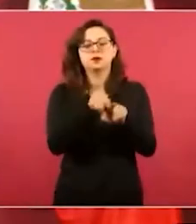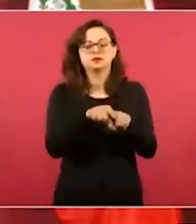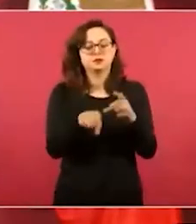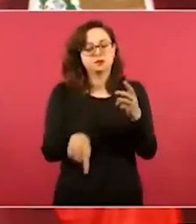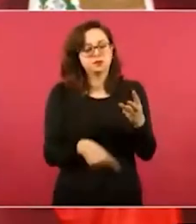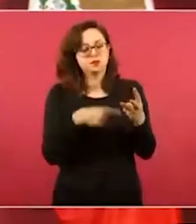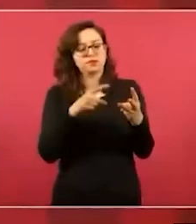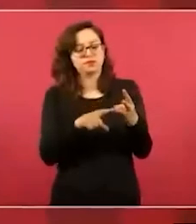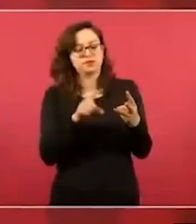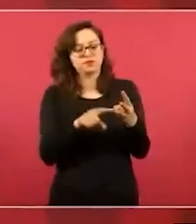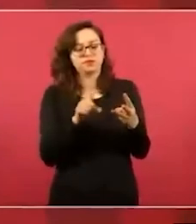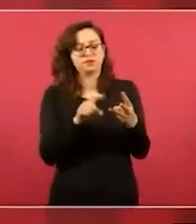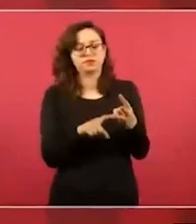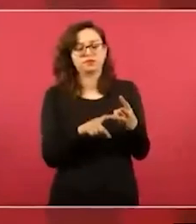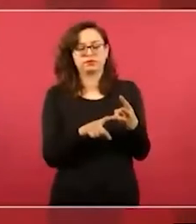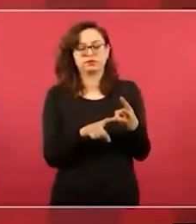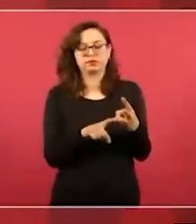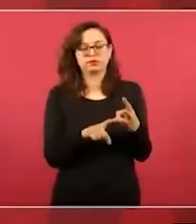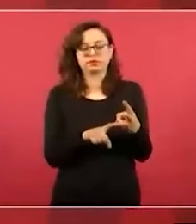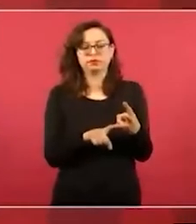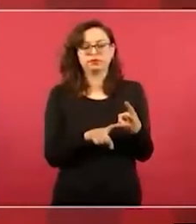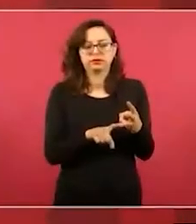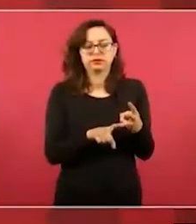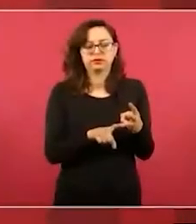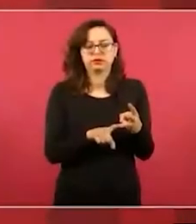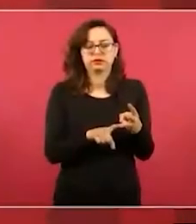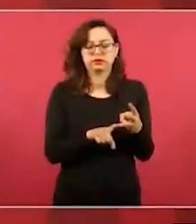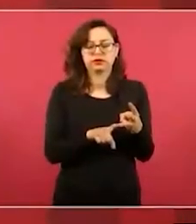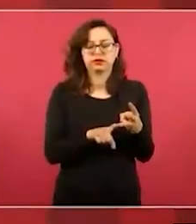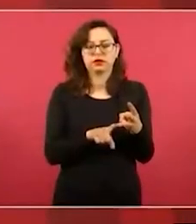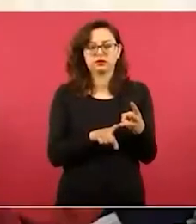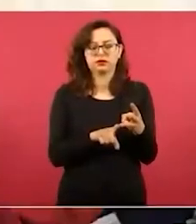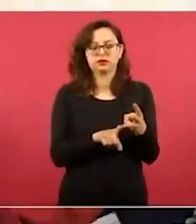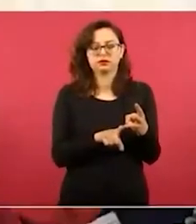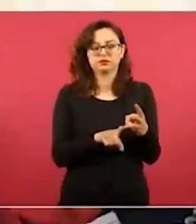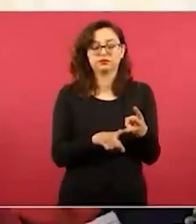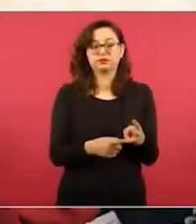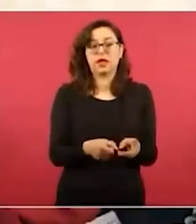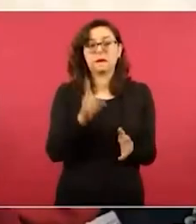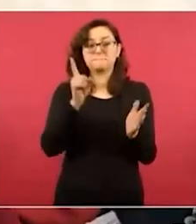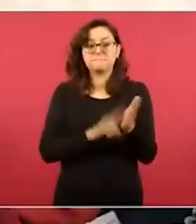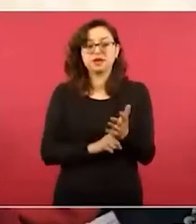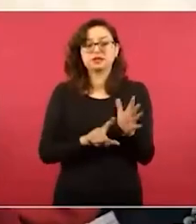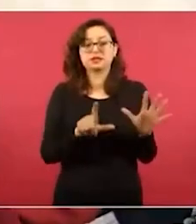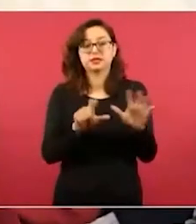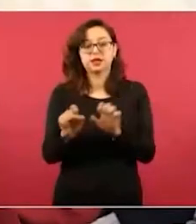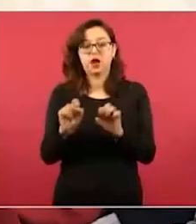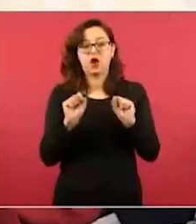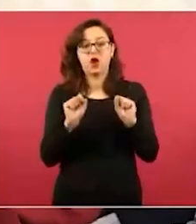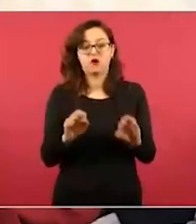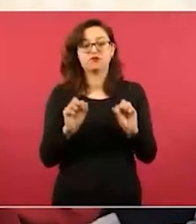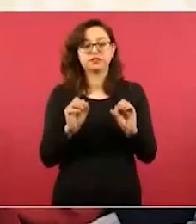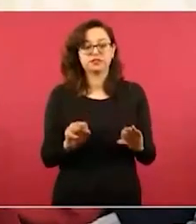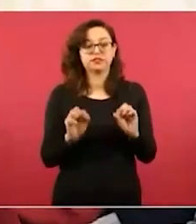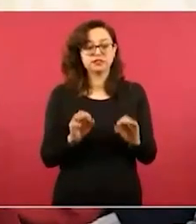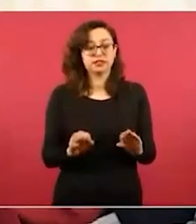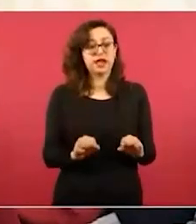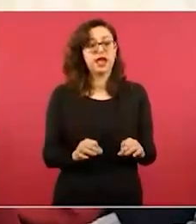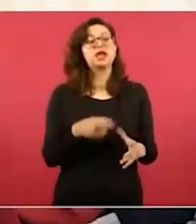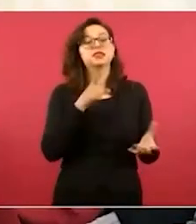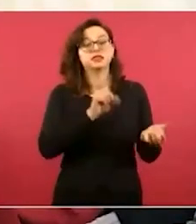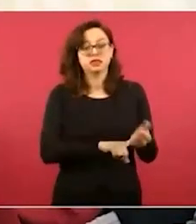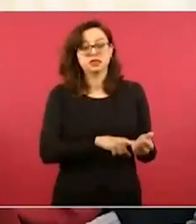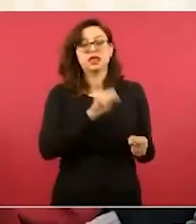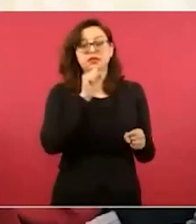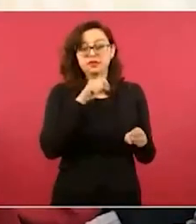es que en esas mil setecientas oficinas Puedan también dispersar recursos